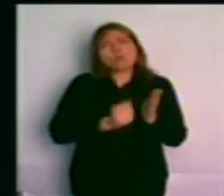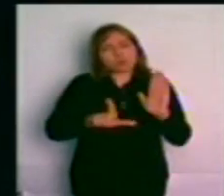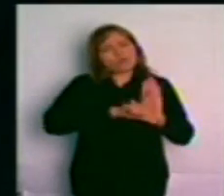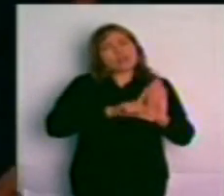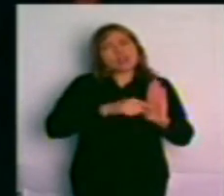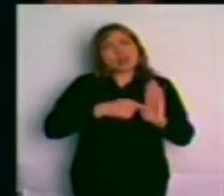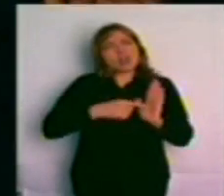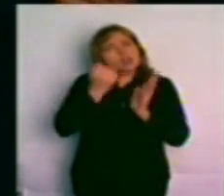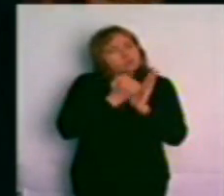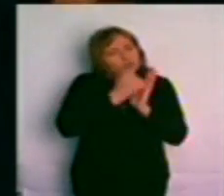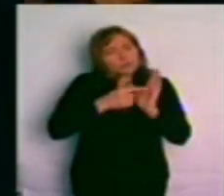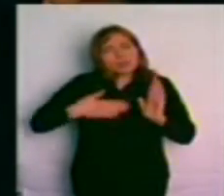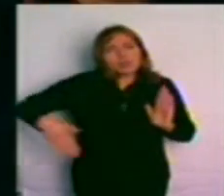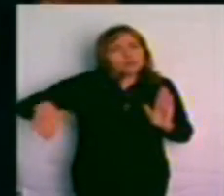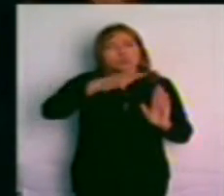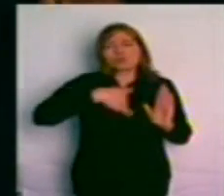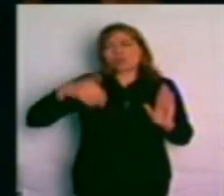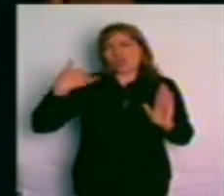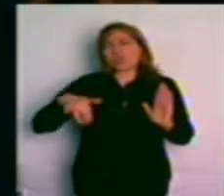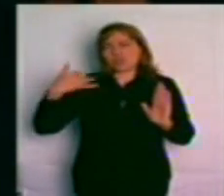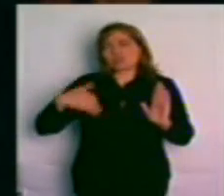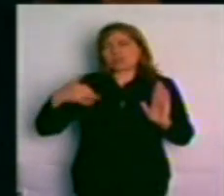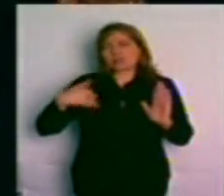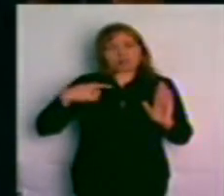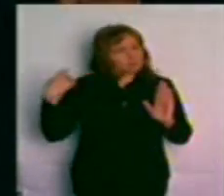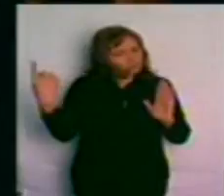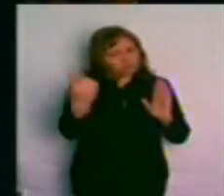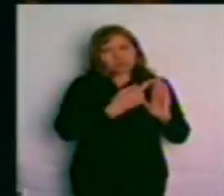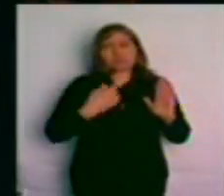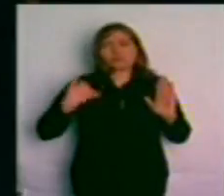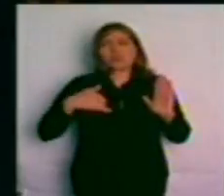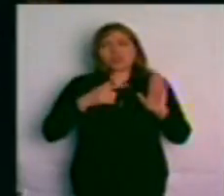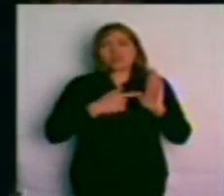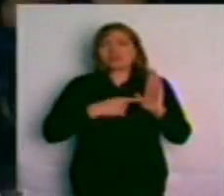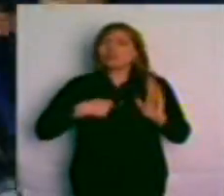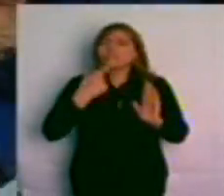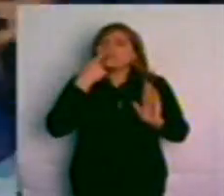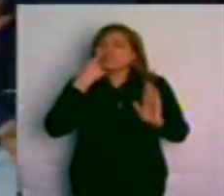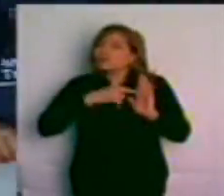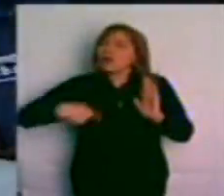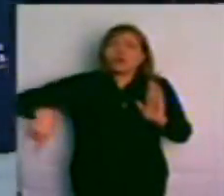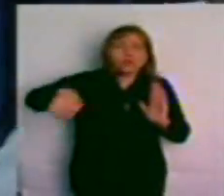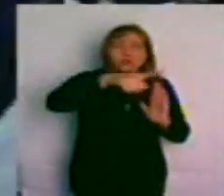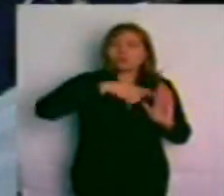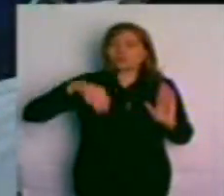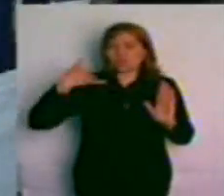los argentinos y estamos seguros que esto le interesa a todos.